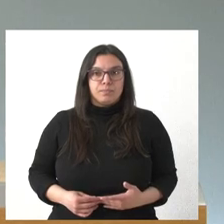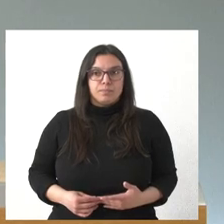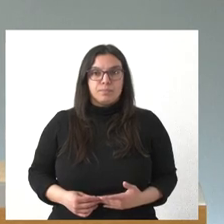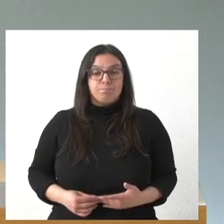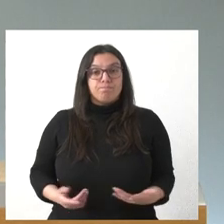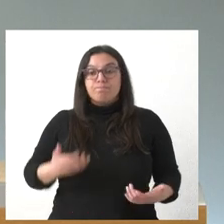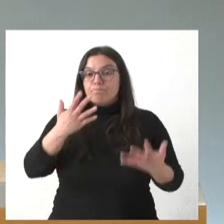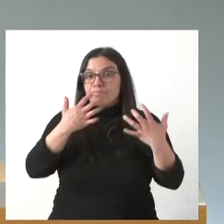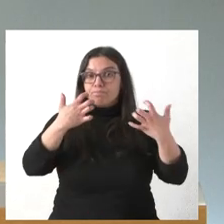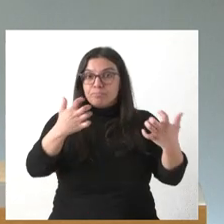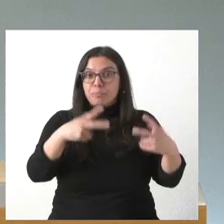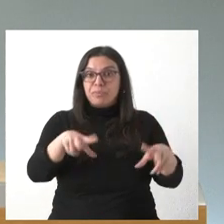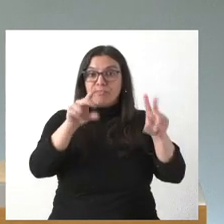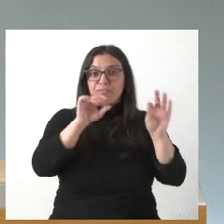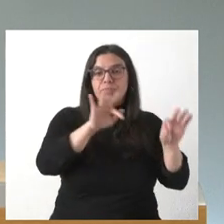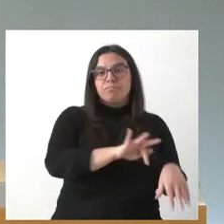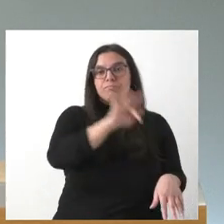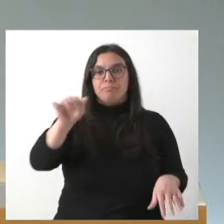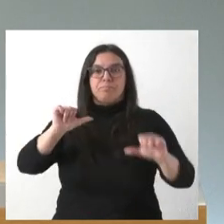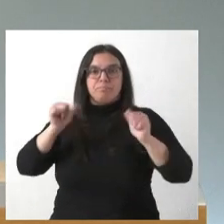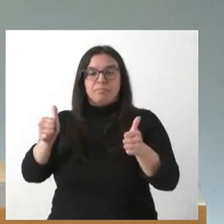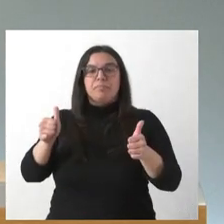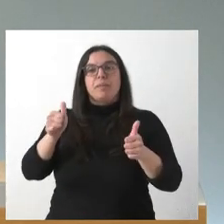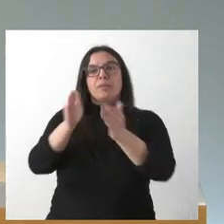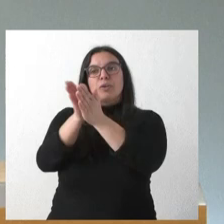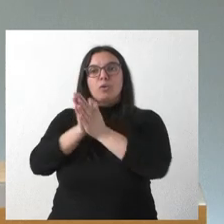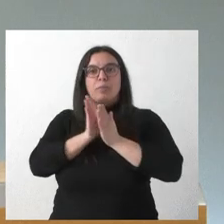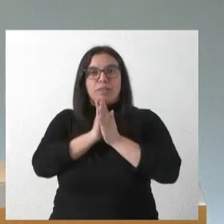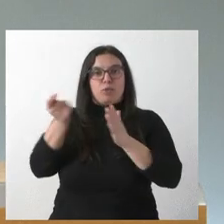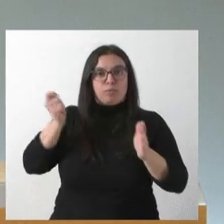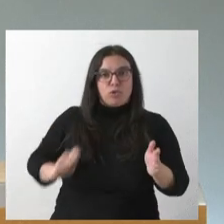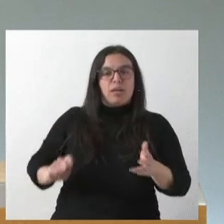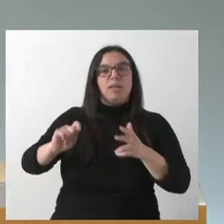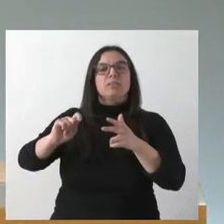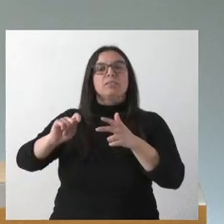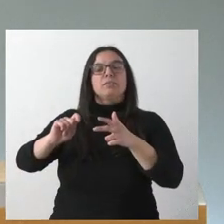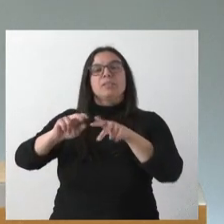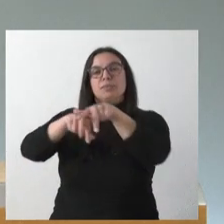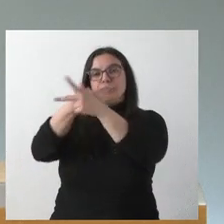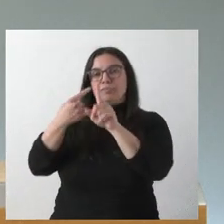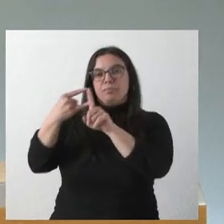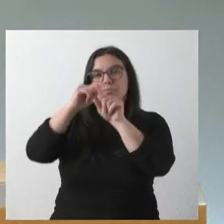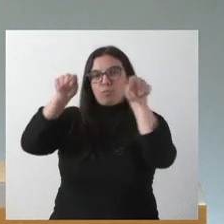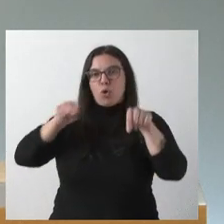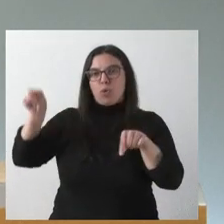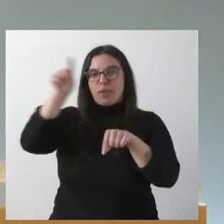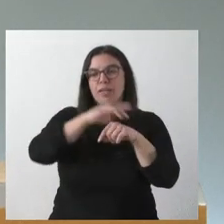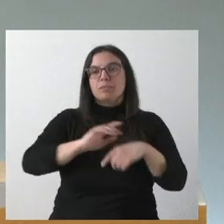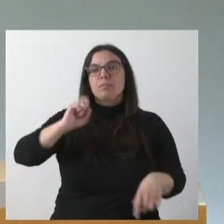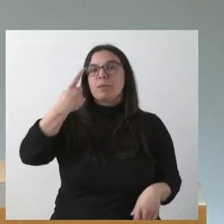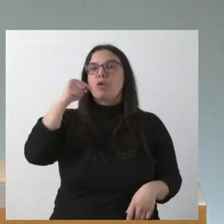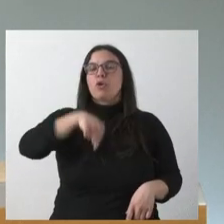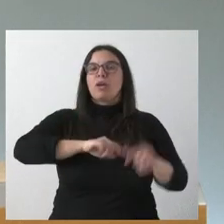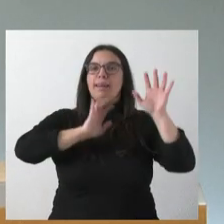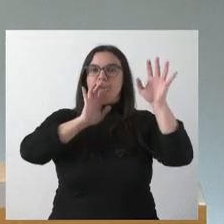Si no hay más preguntas, abrimos un turno, como siempre, con los profesionales que nos siguen desde las diferentes provincias. Lo iniciamos hoy en León,